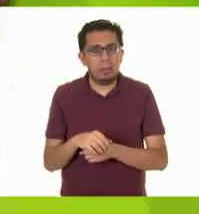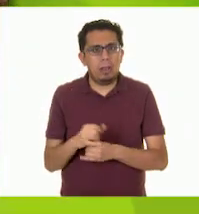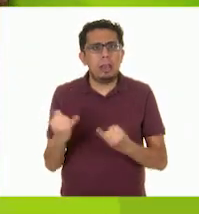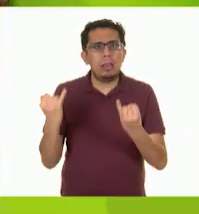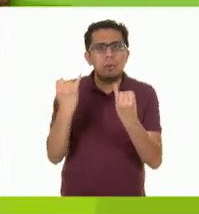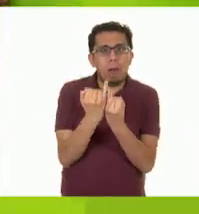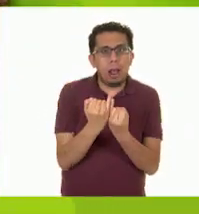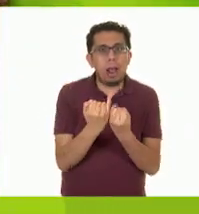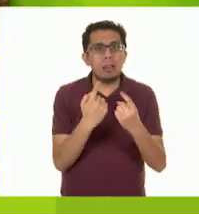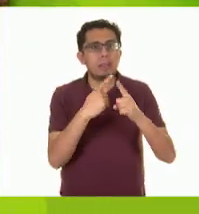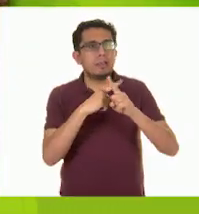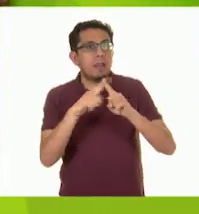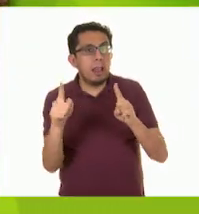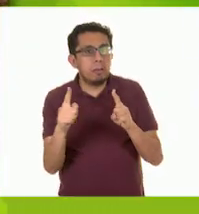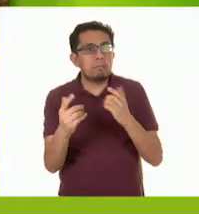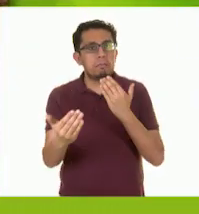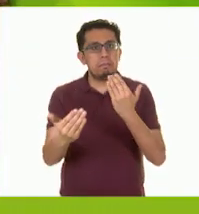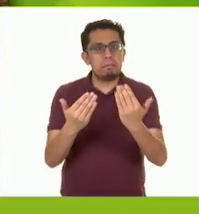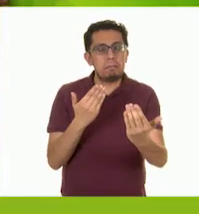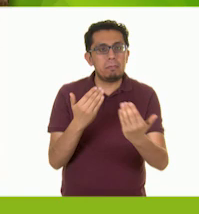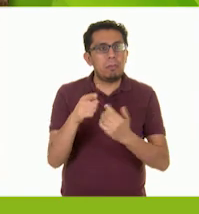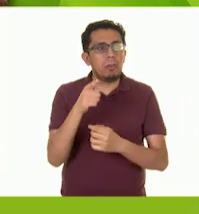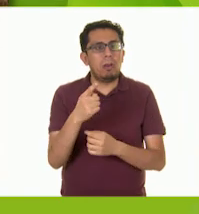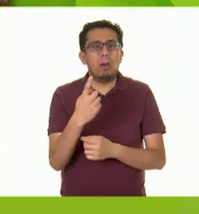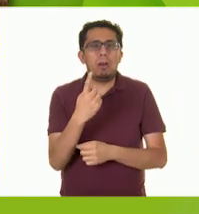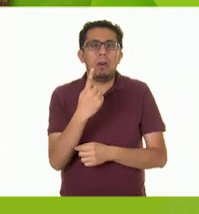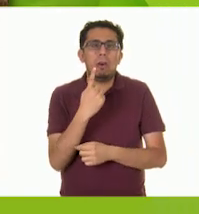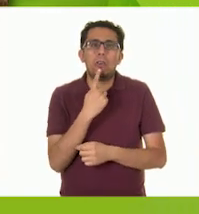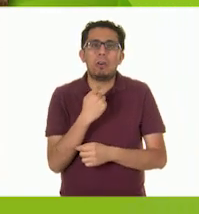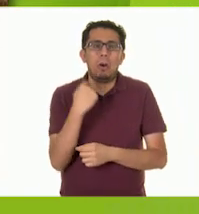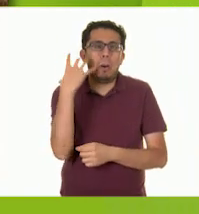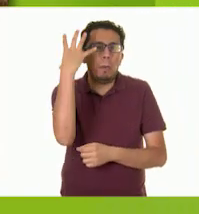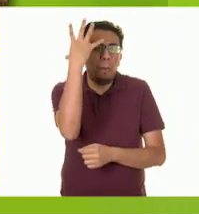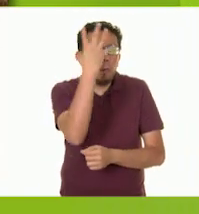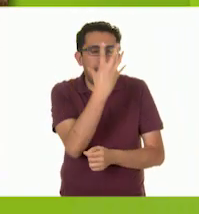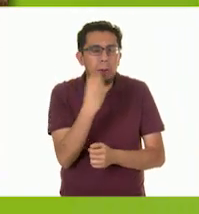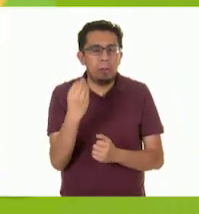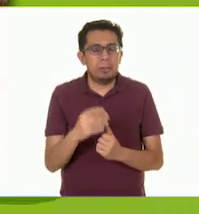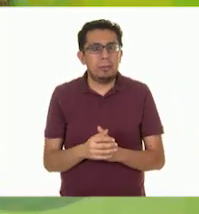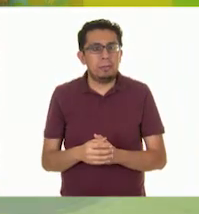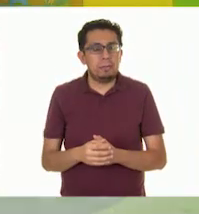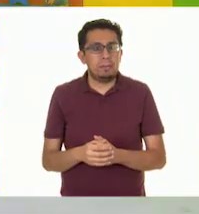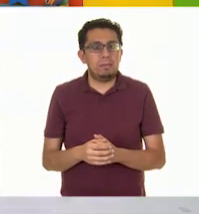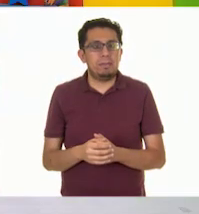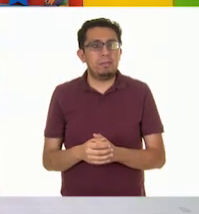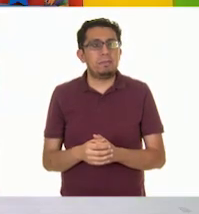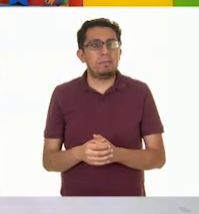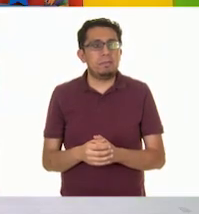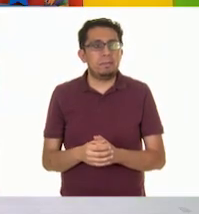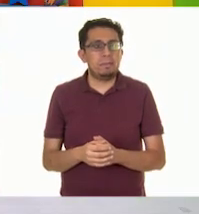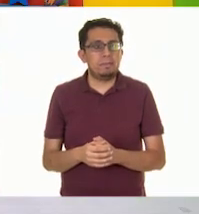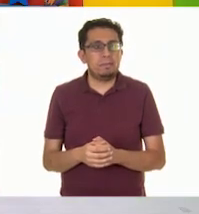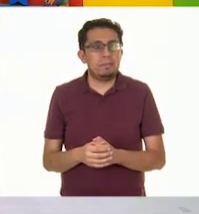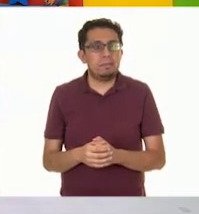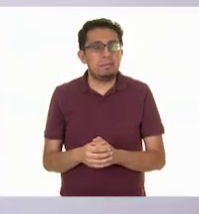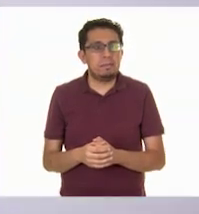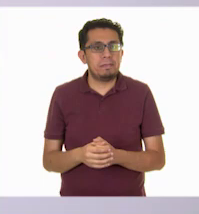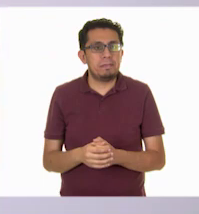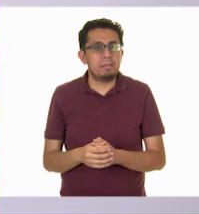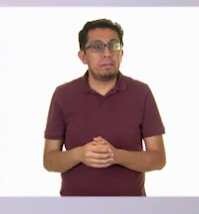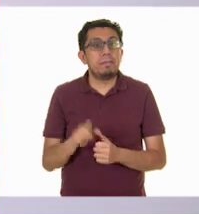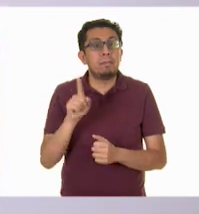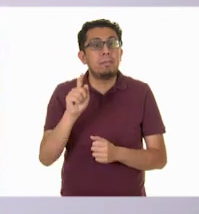Es diferente. ¡Qué rojo más lindo! Sí. Este es el